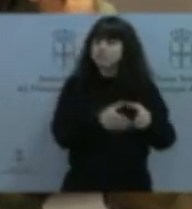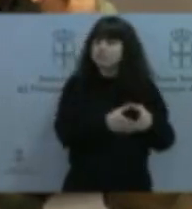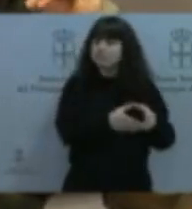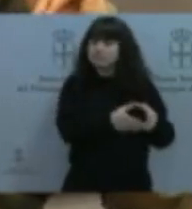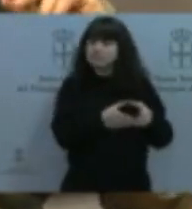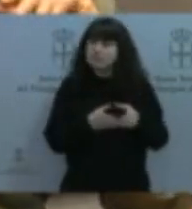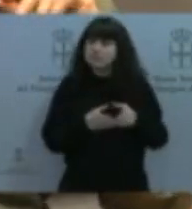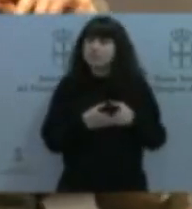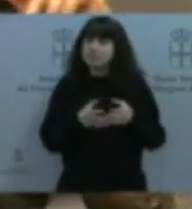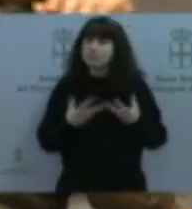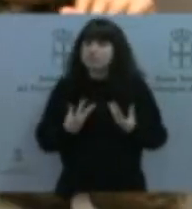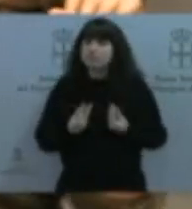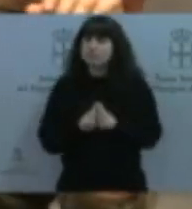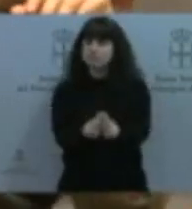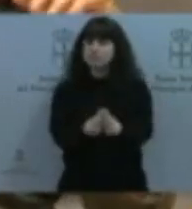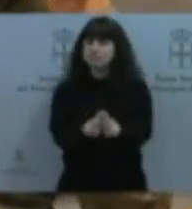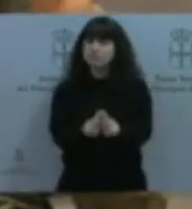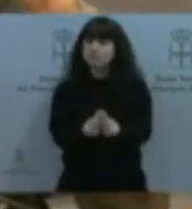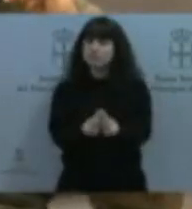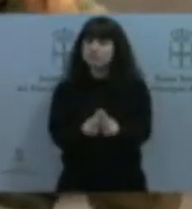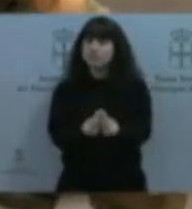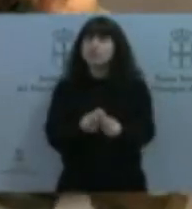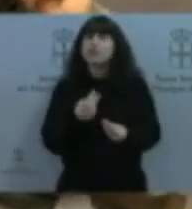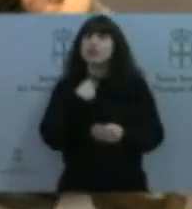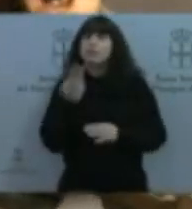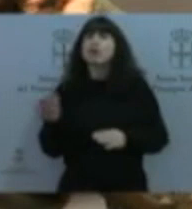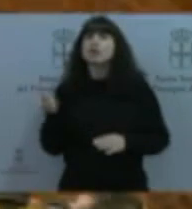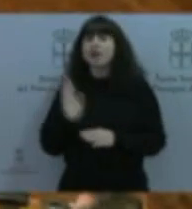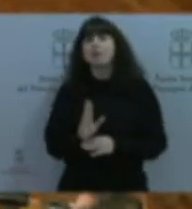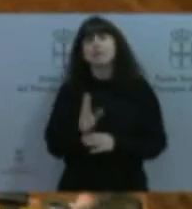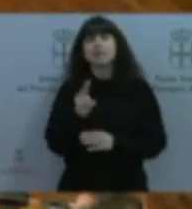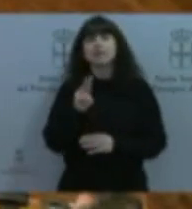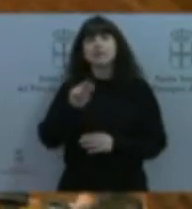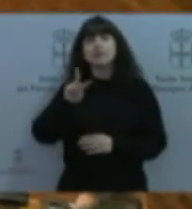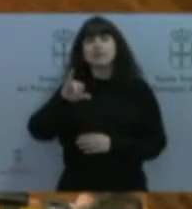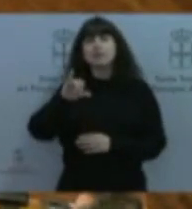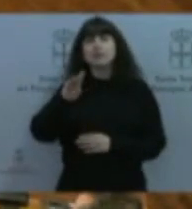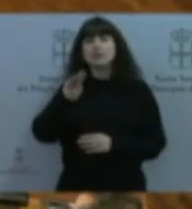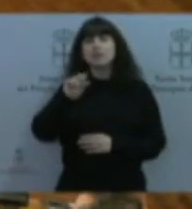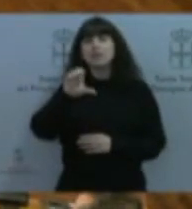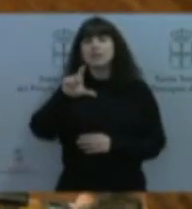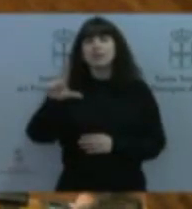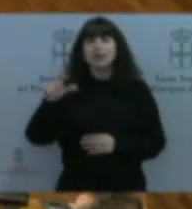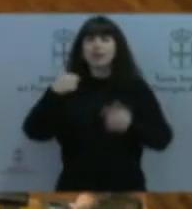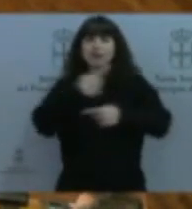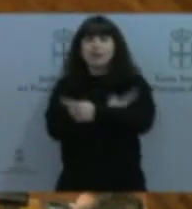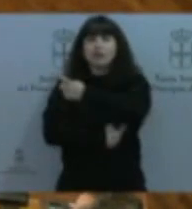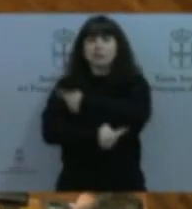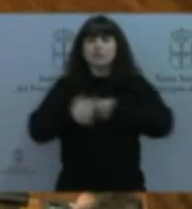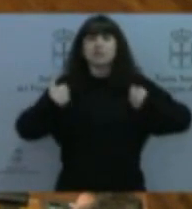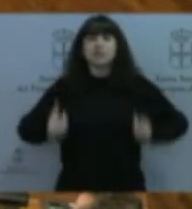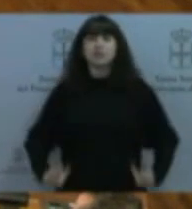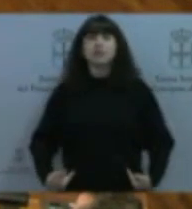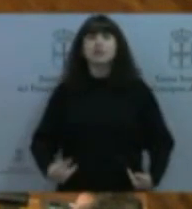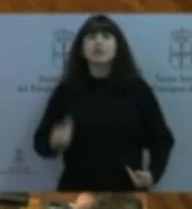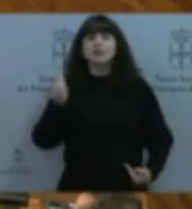portavoz, Quique López, trae una camiseta, antes de entrar al Pleno, comentaba que es la misma camiseta que trajo en el primer Pleno de las